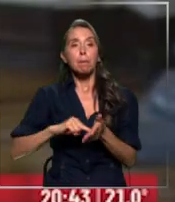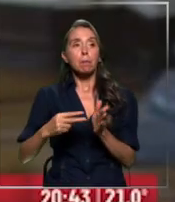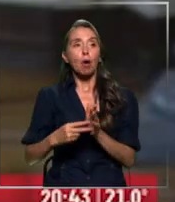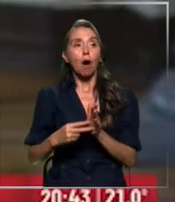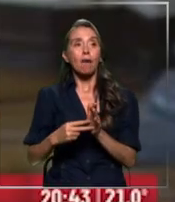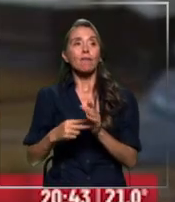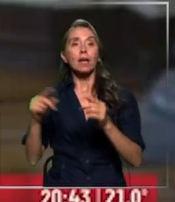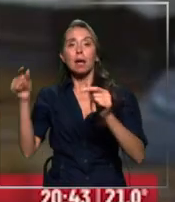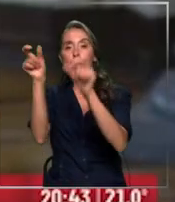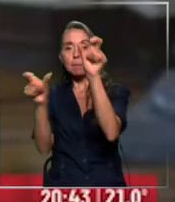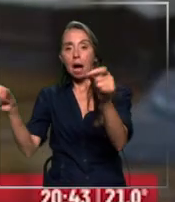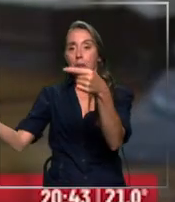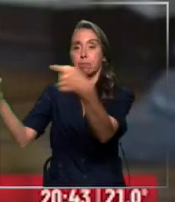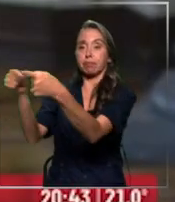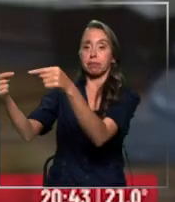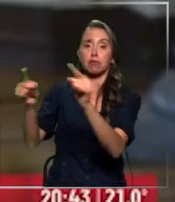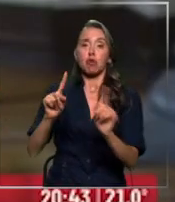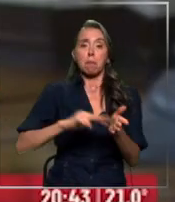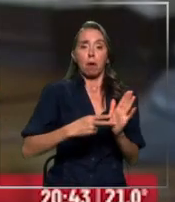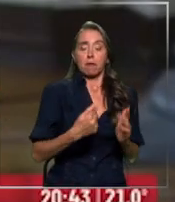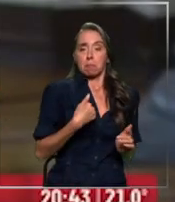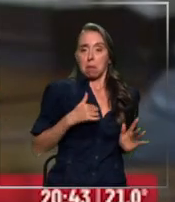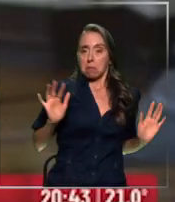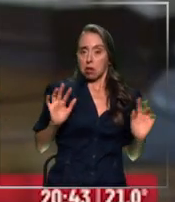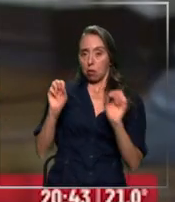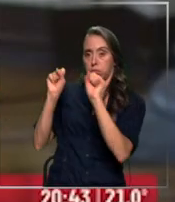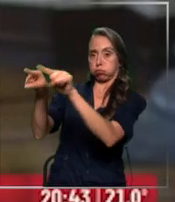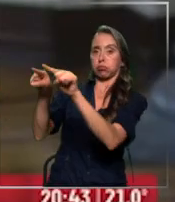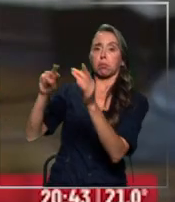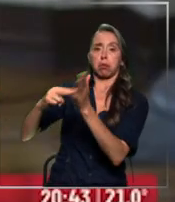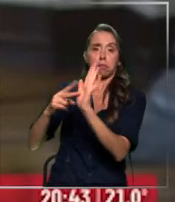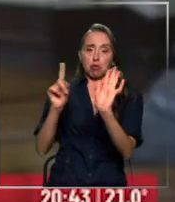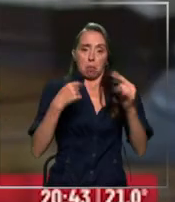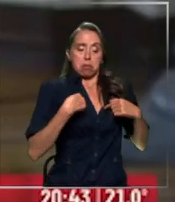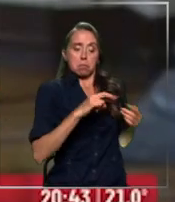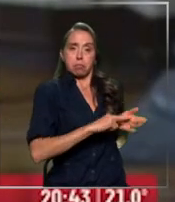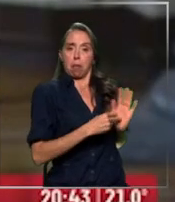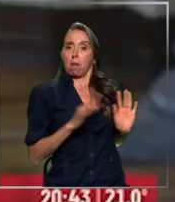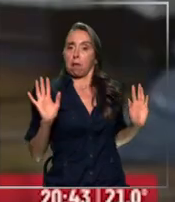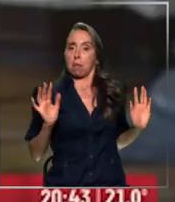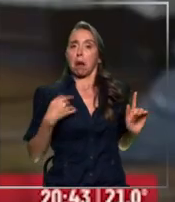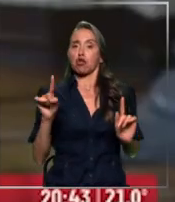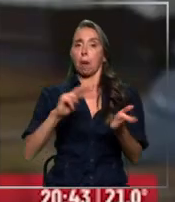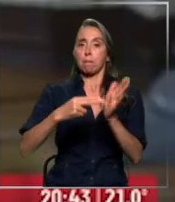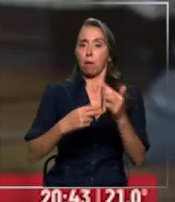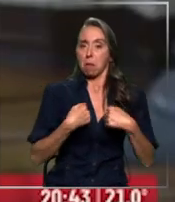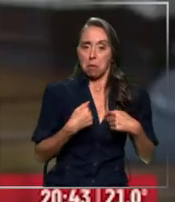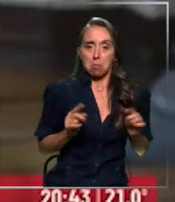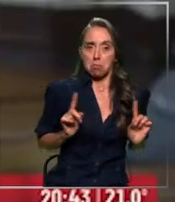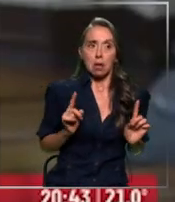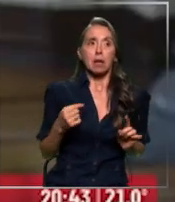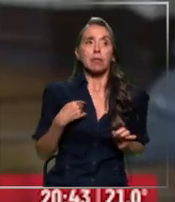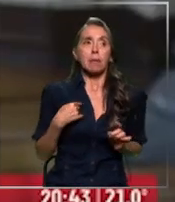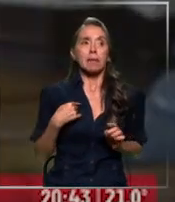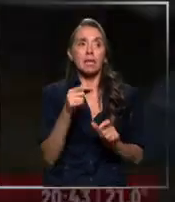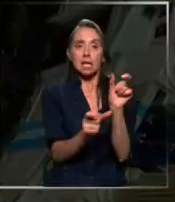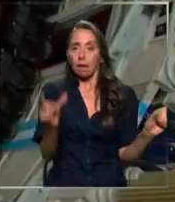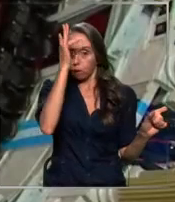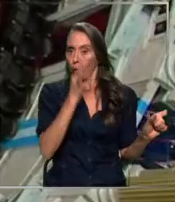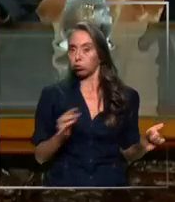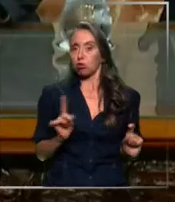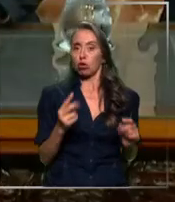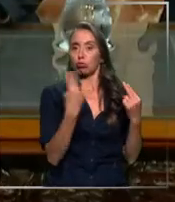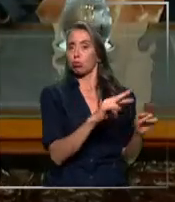terceros con terceros no es un problema mío. Está claro, ¿no? No es un problema mío. No es un problema mío ni de mis funcionarios.